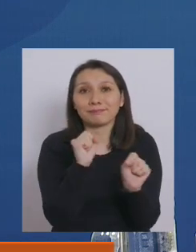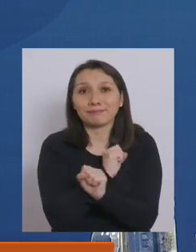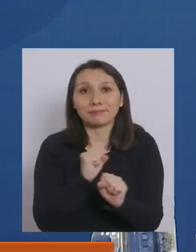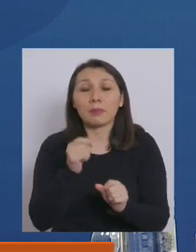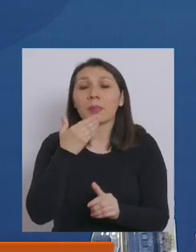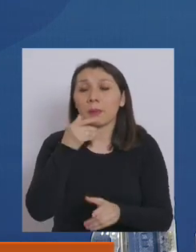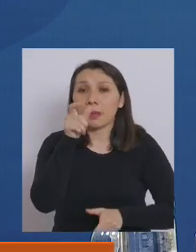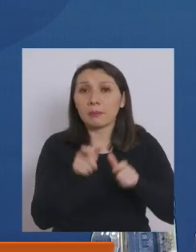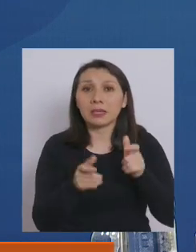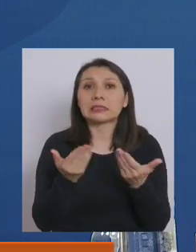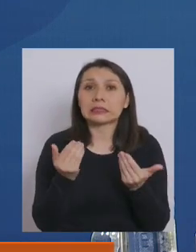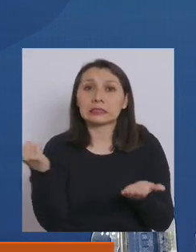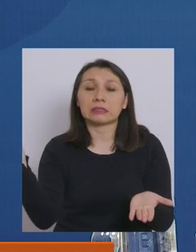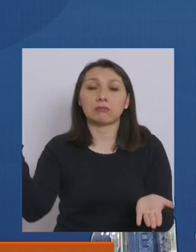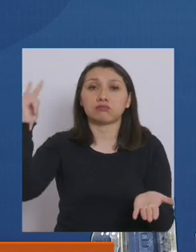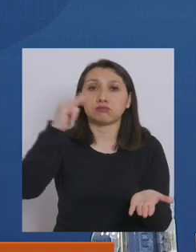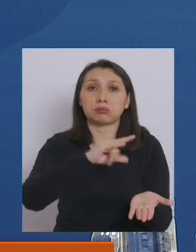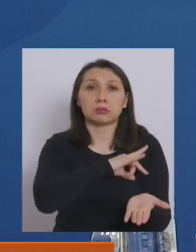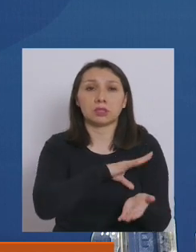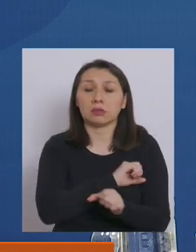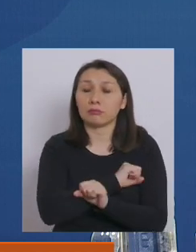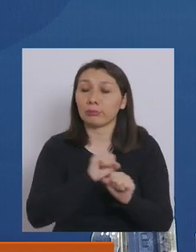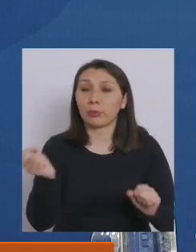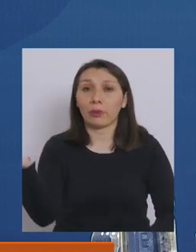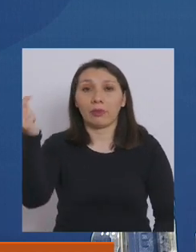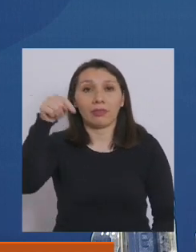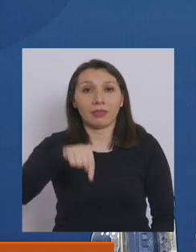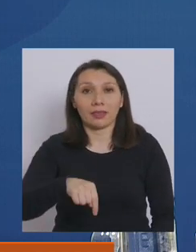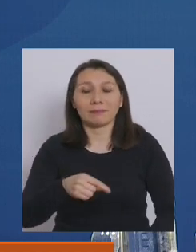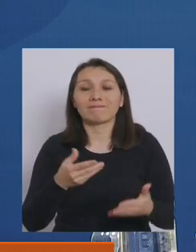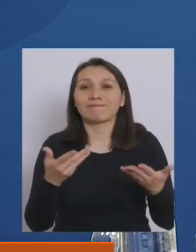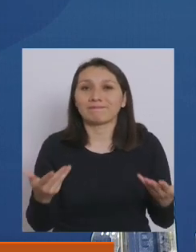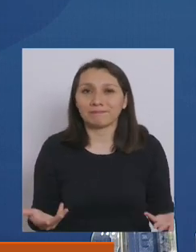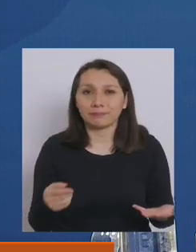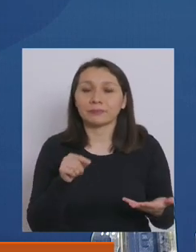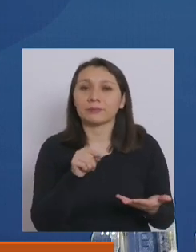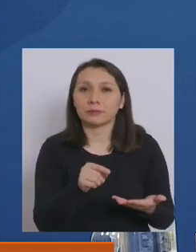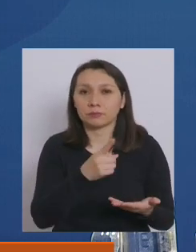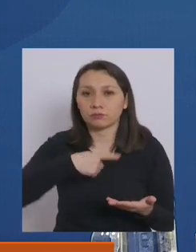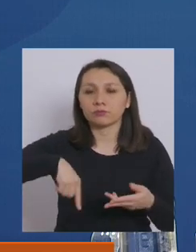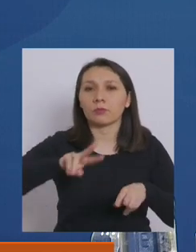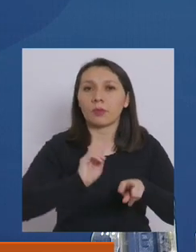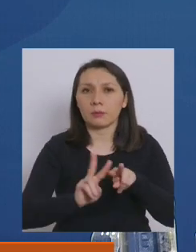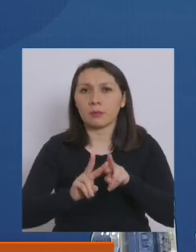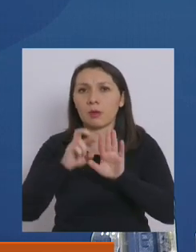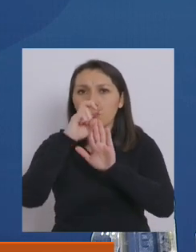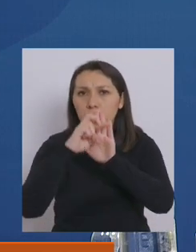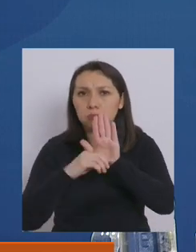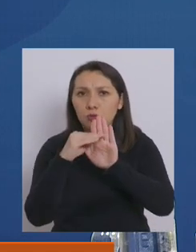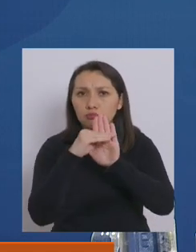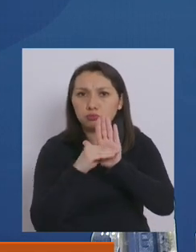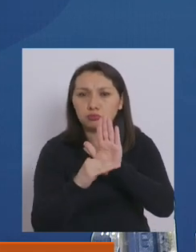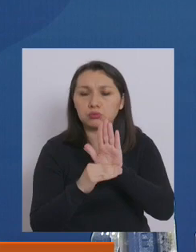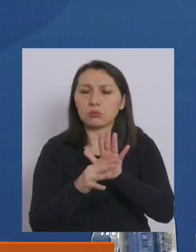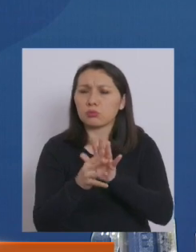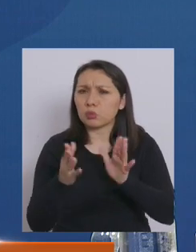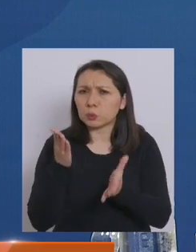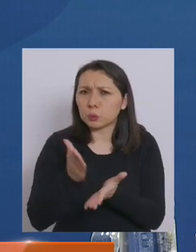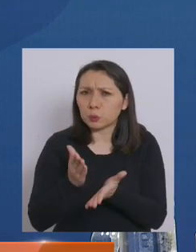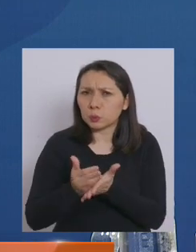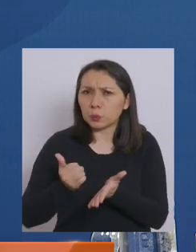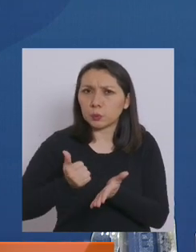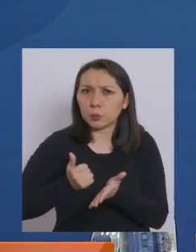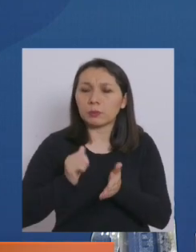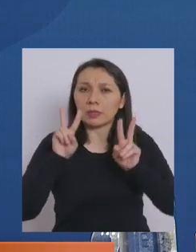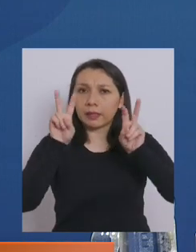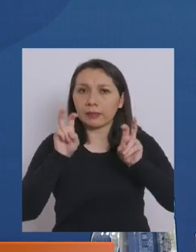también personas que requieren venir a nuestro país y no han podido venir. Es por eso es que estamos preparando un protocolo que es muy estricto desde